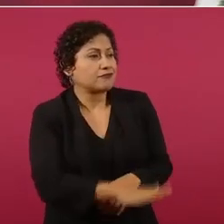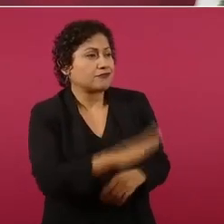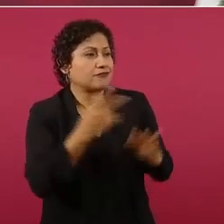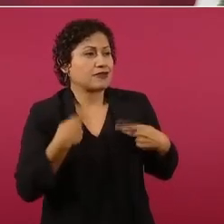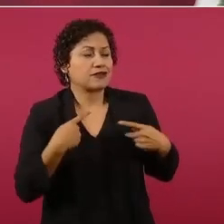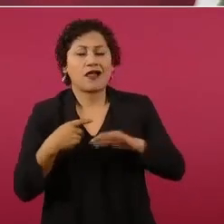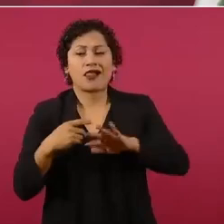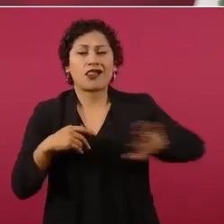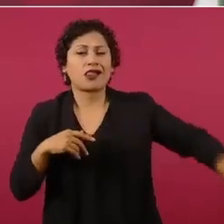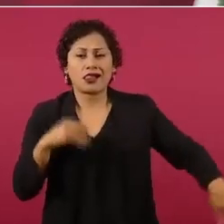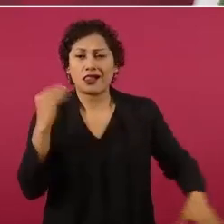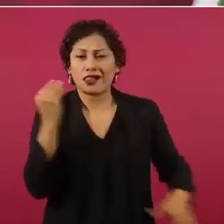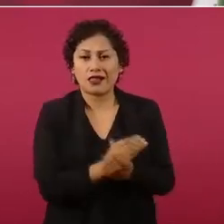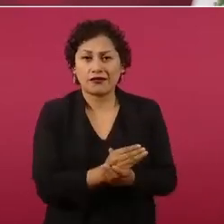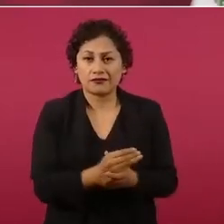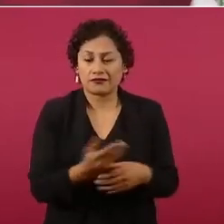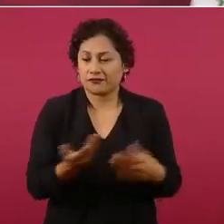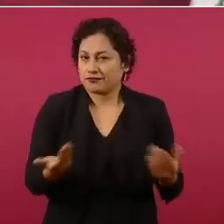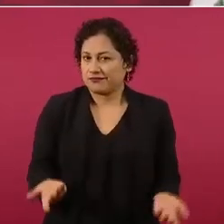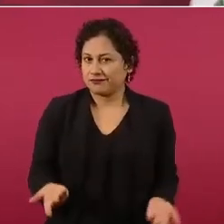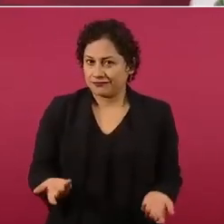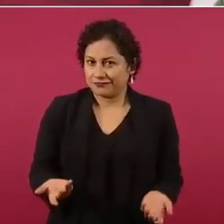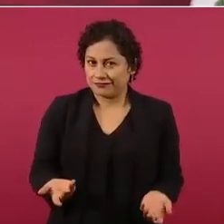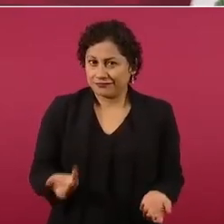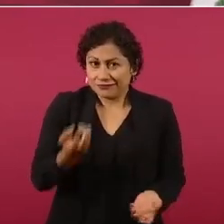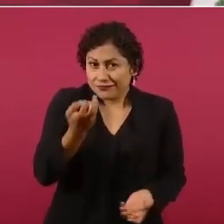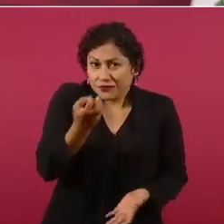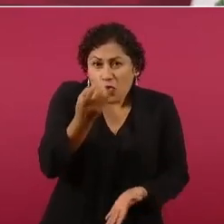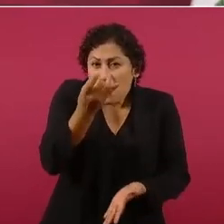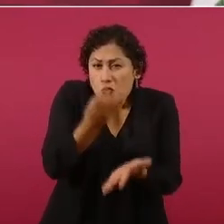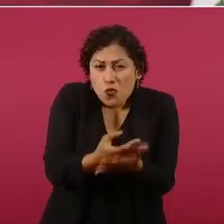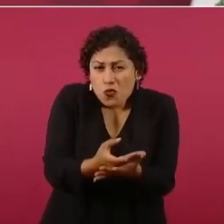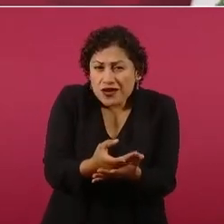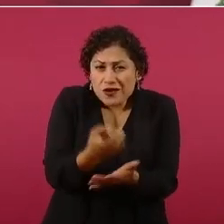Esa es la diferencia, eso es todo,